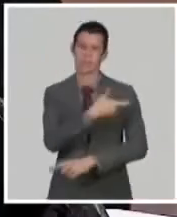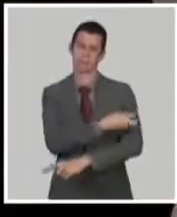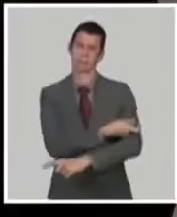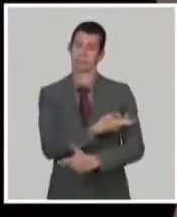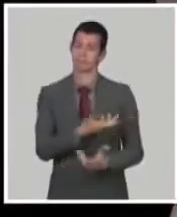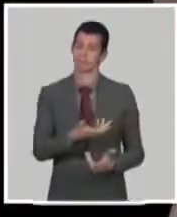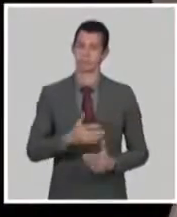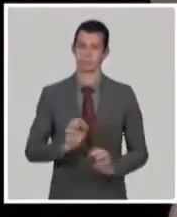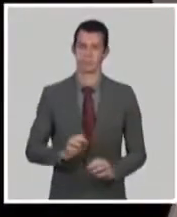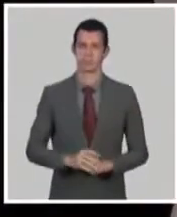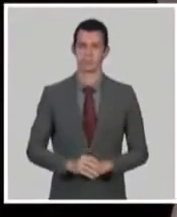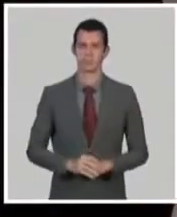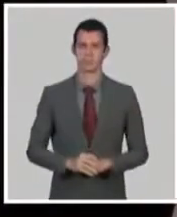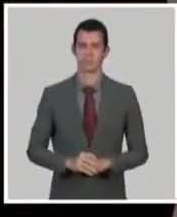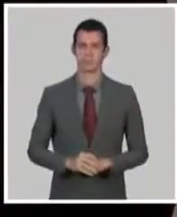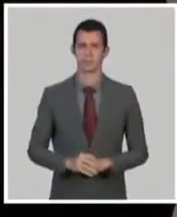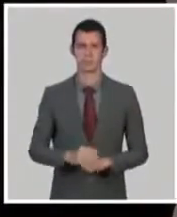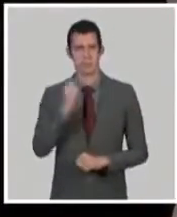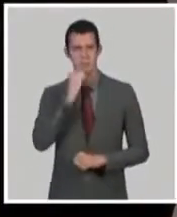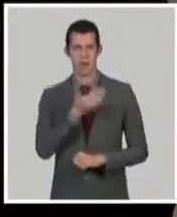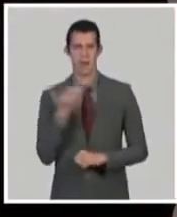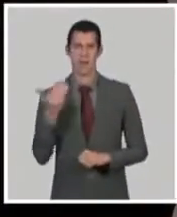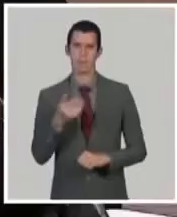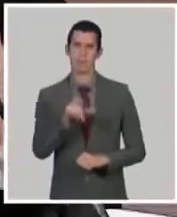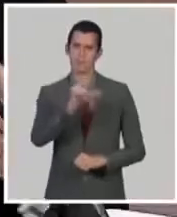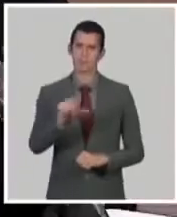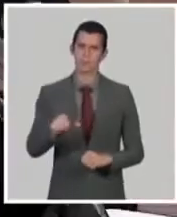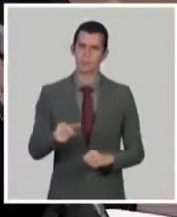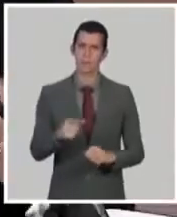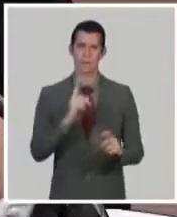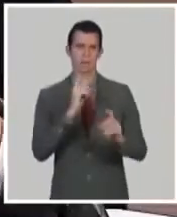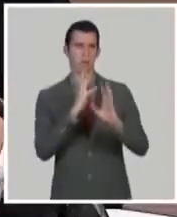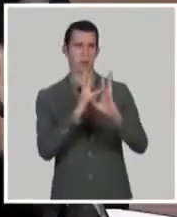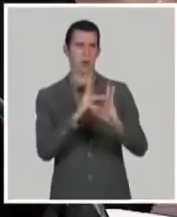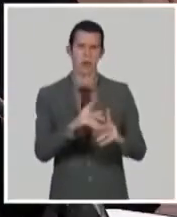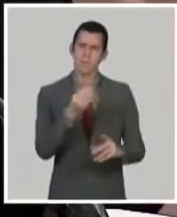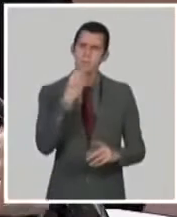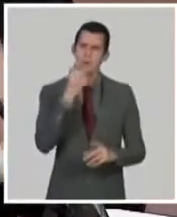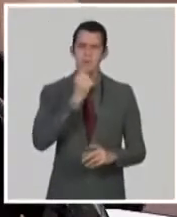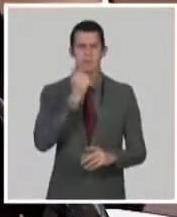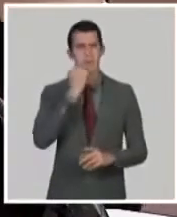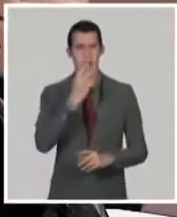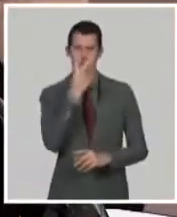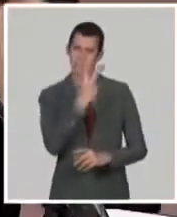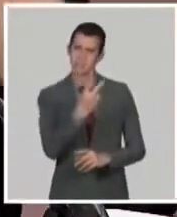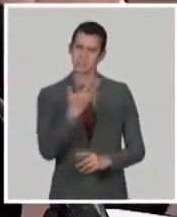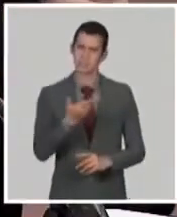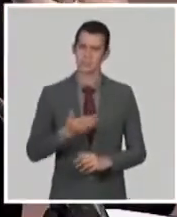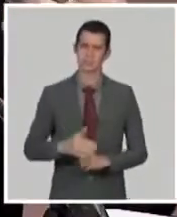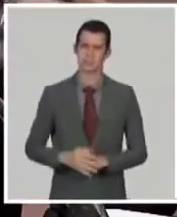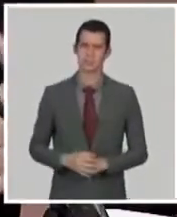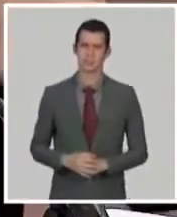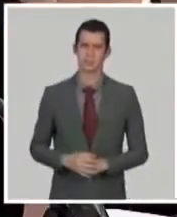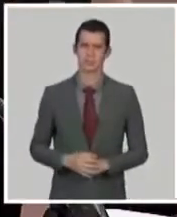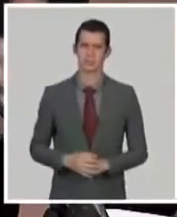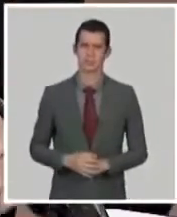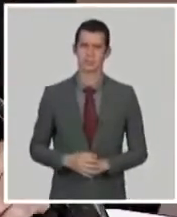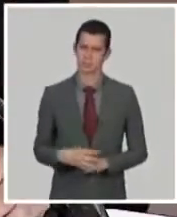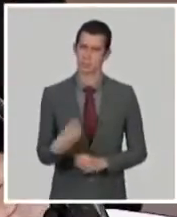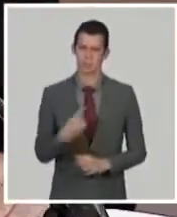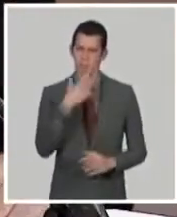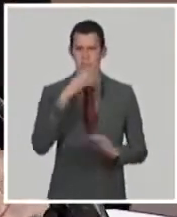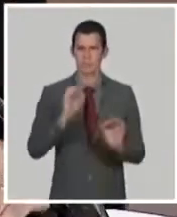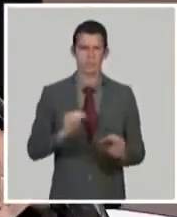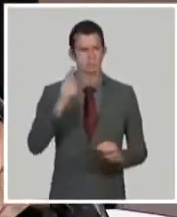poco más el tiempo. Exactamente, intervalos más amplios. Pero bueno, estábamos en una situación en había que ser, digo yo, atrevidos para obtener